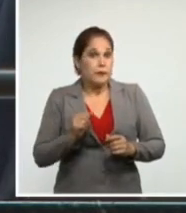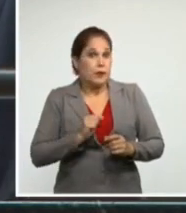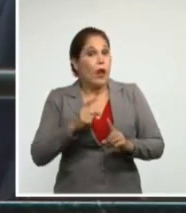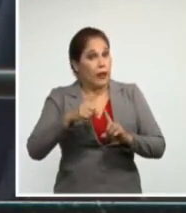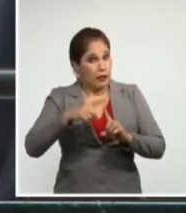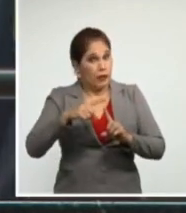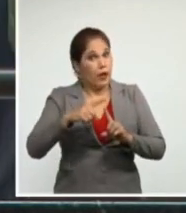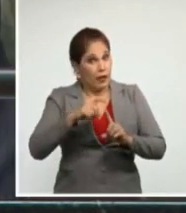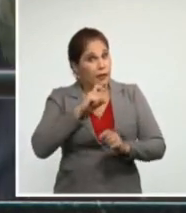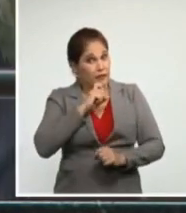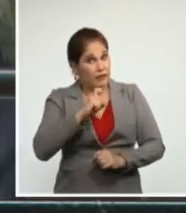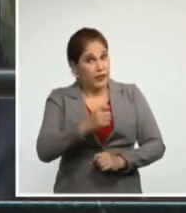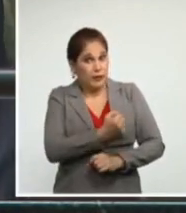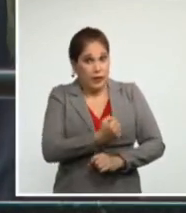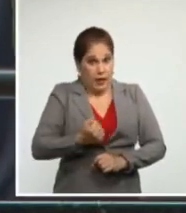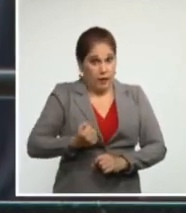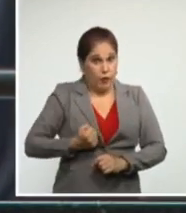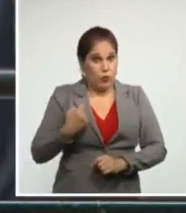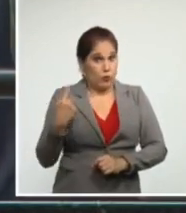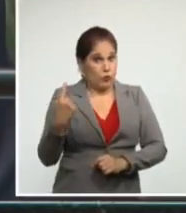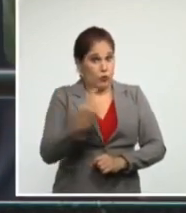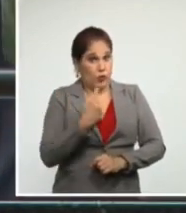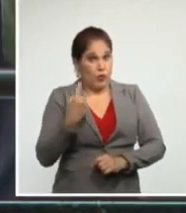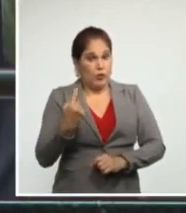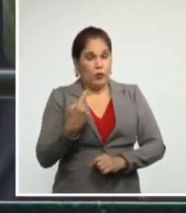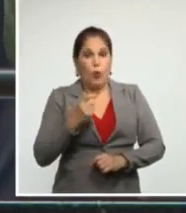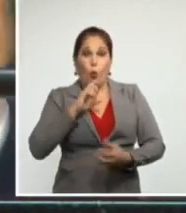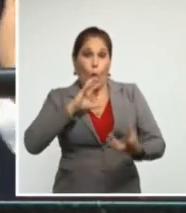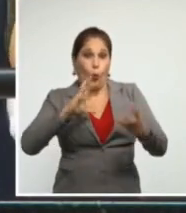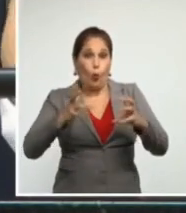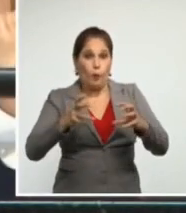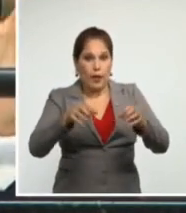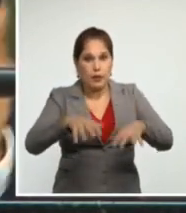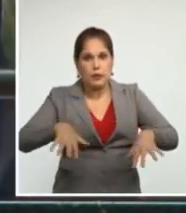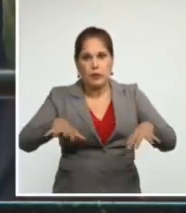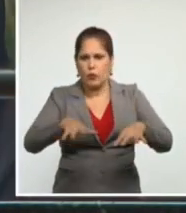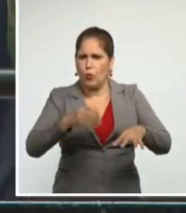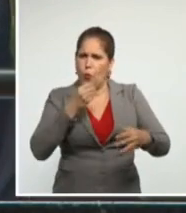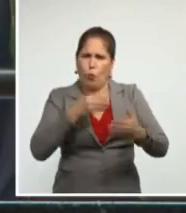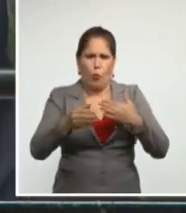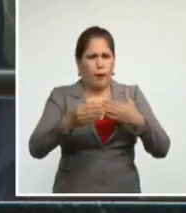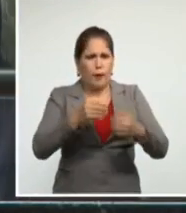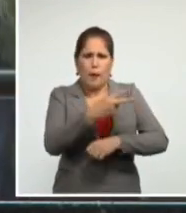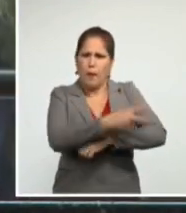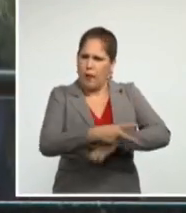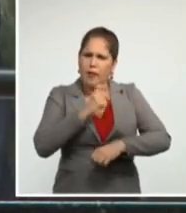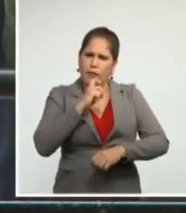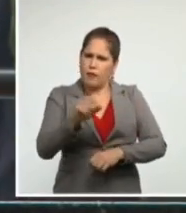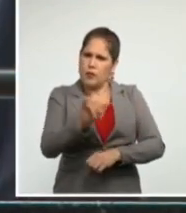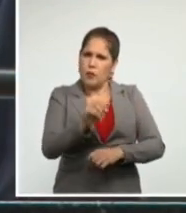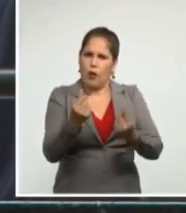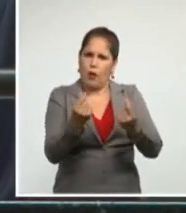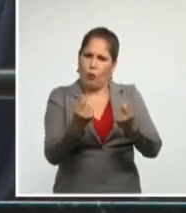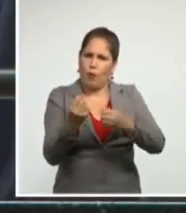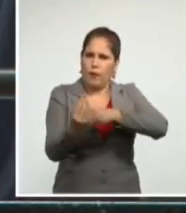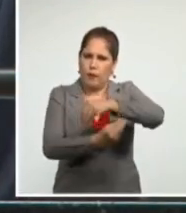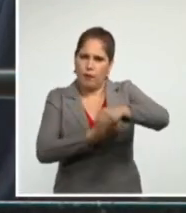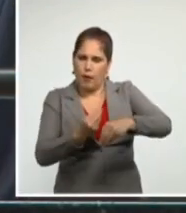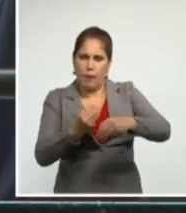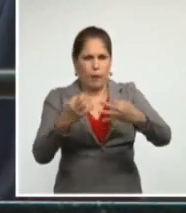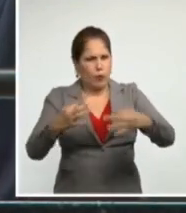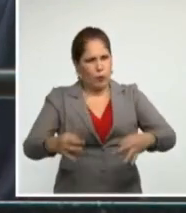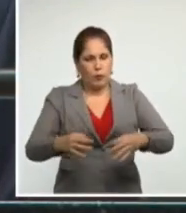audaz y altamente compleja en cualquier circunstancia que se hace